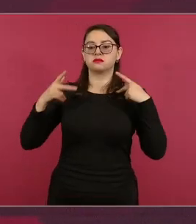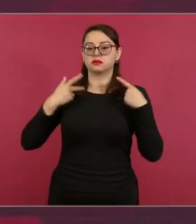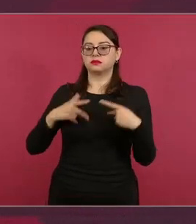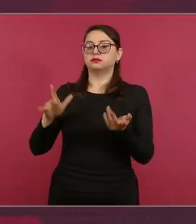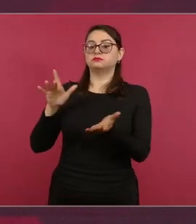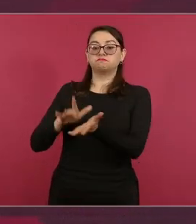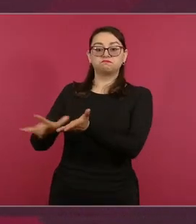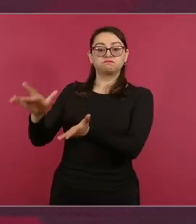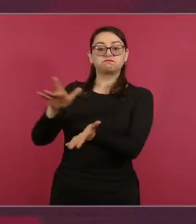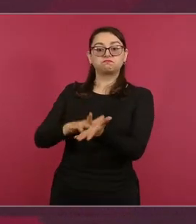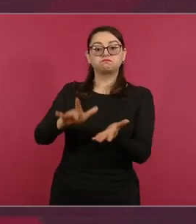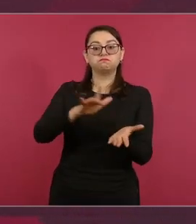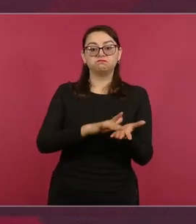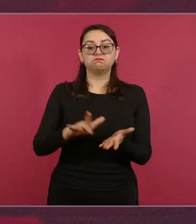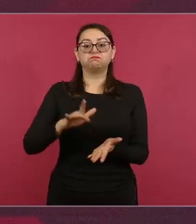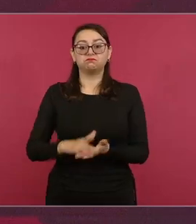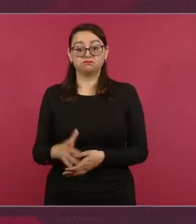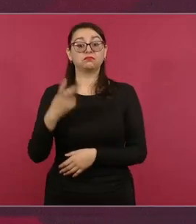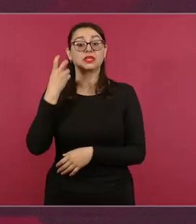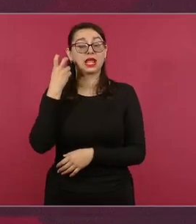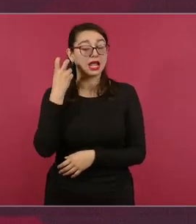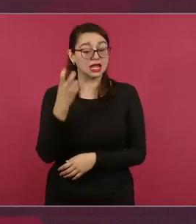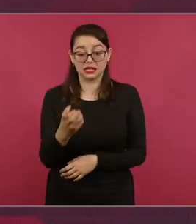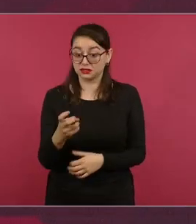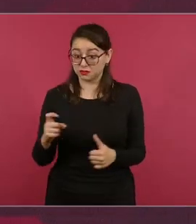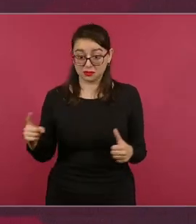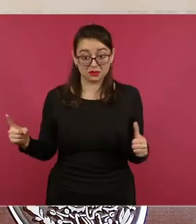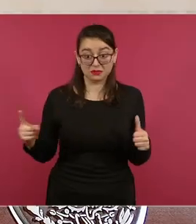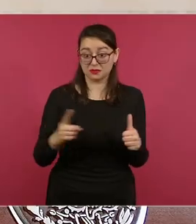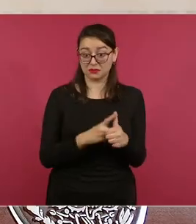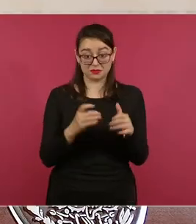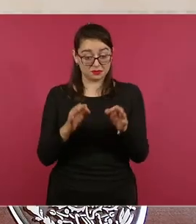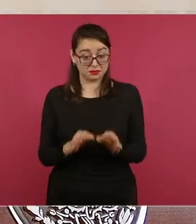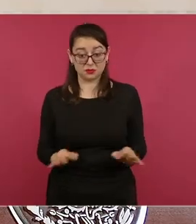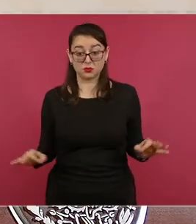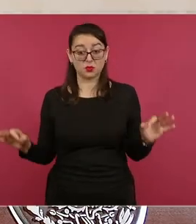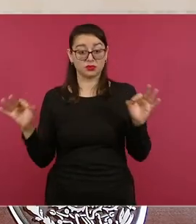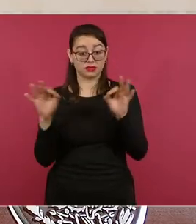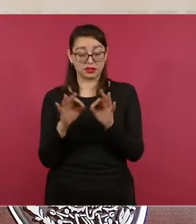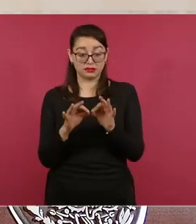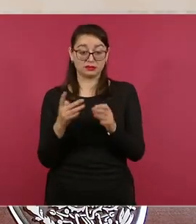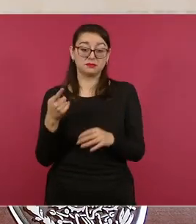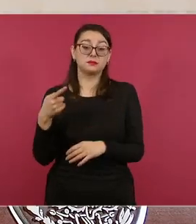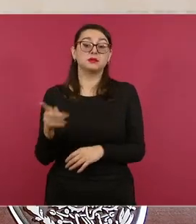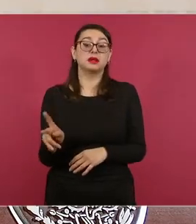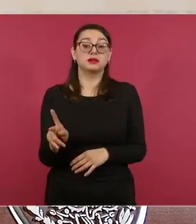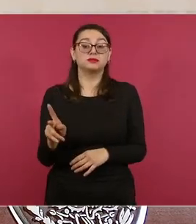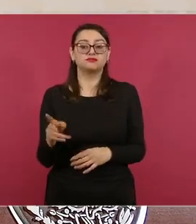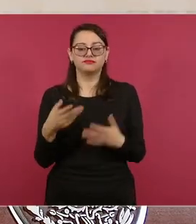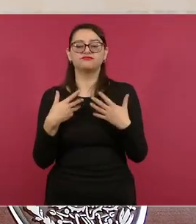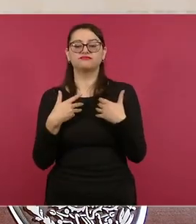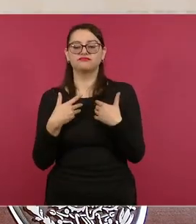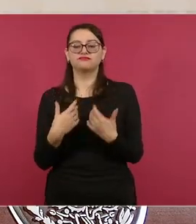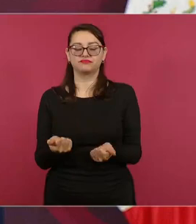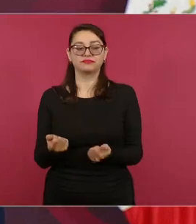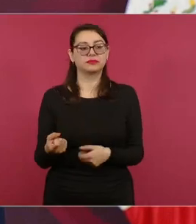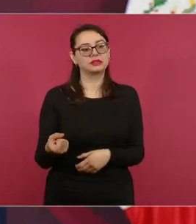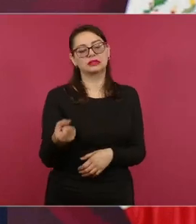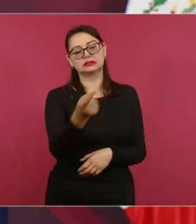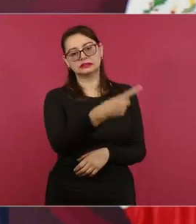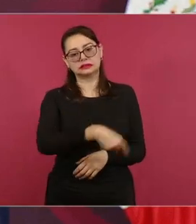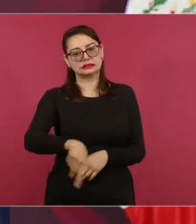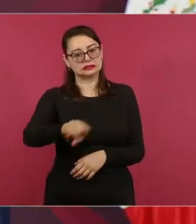lo necesita y son muy retrógradas, porque no